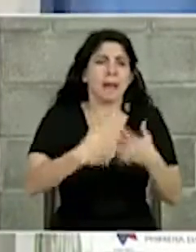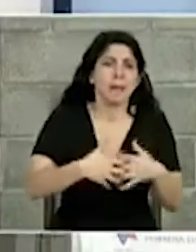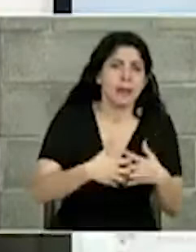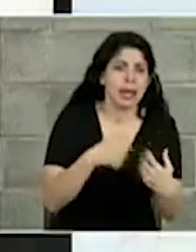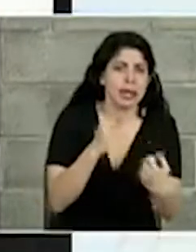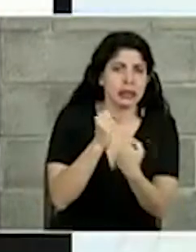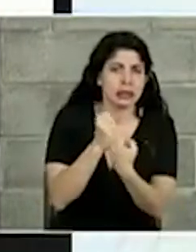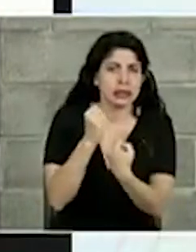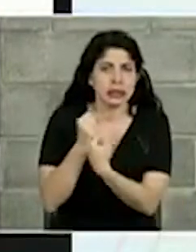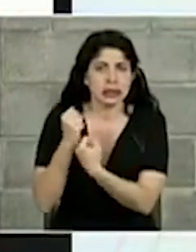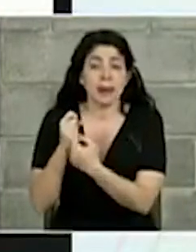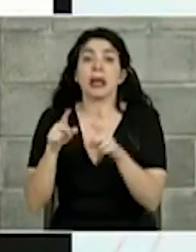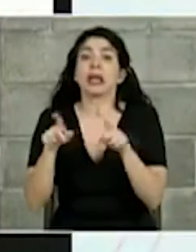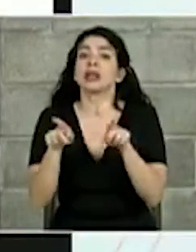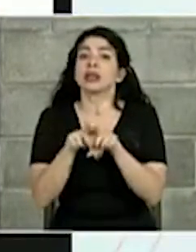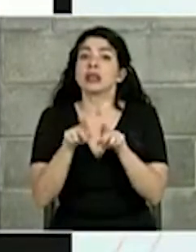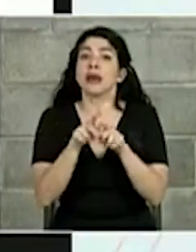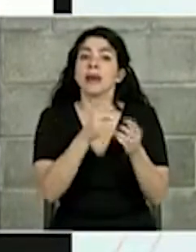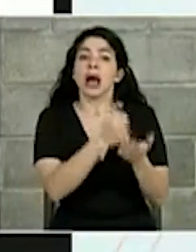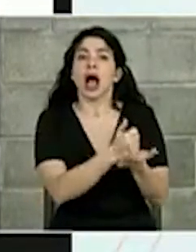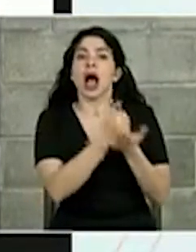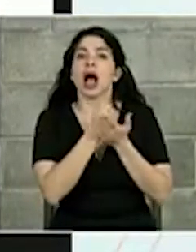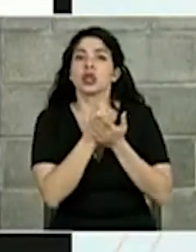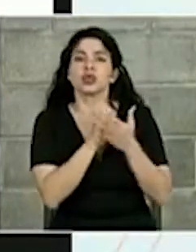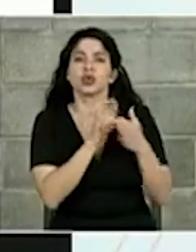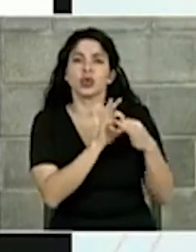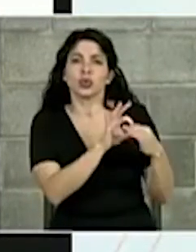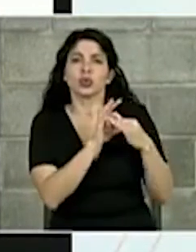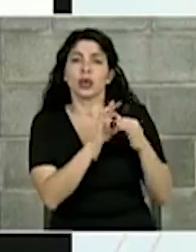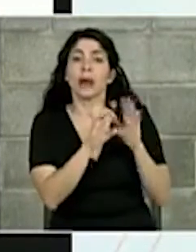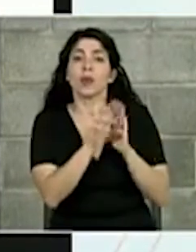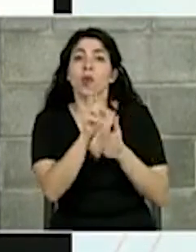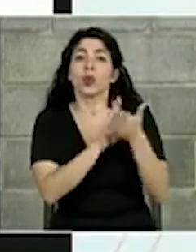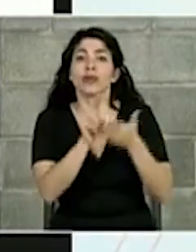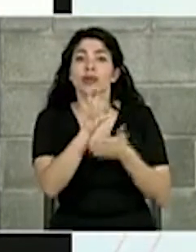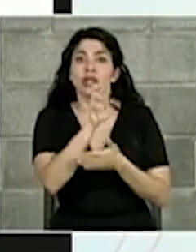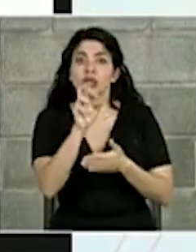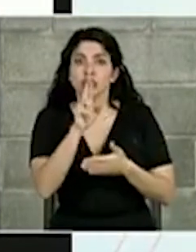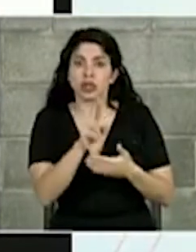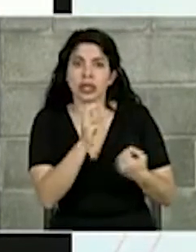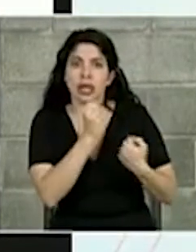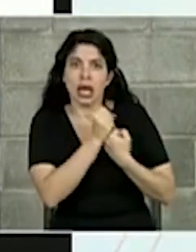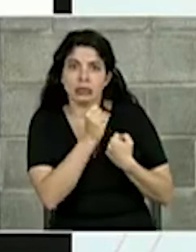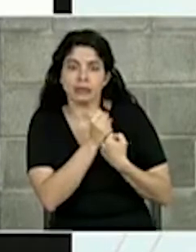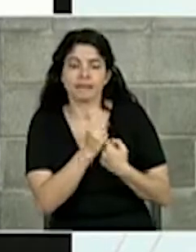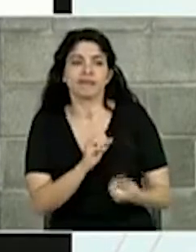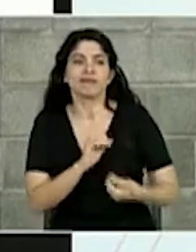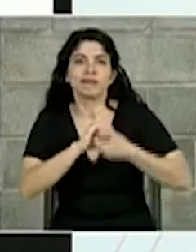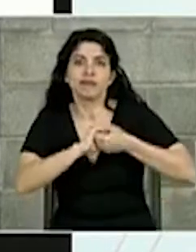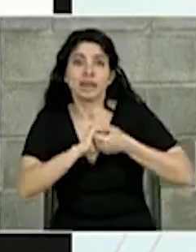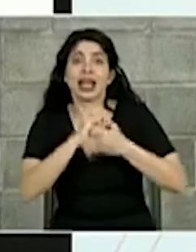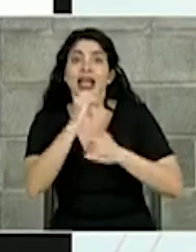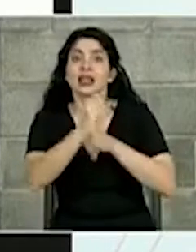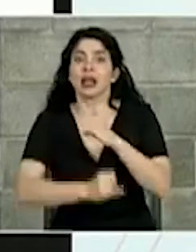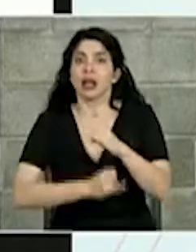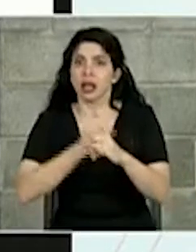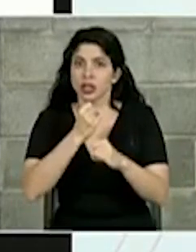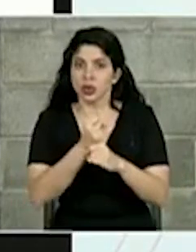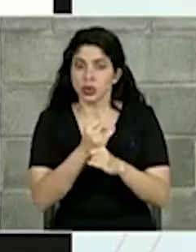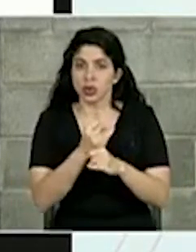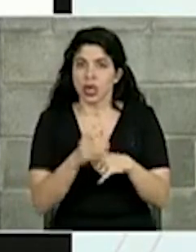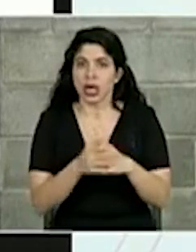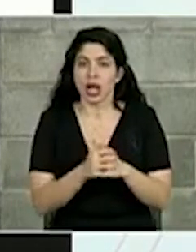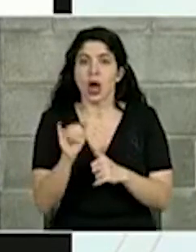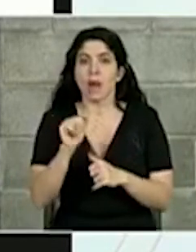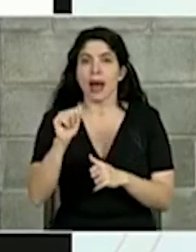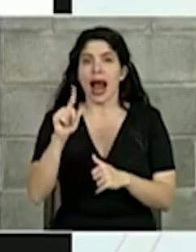pero también con la ayuda de aliados como la Universidad de Costa Rica, de aliados internacionales como